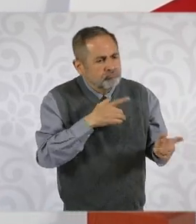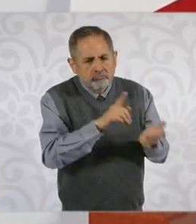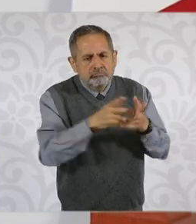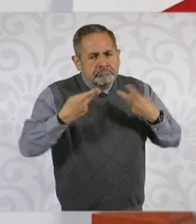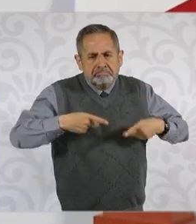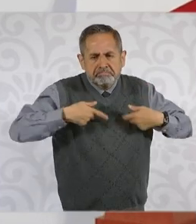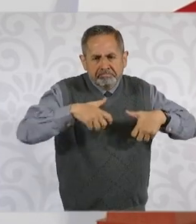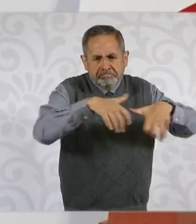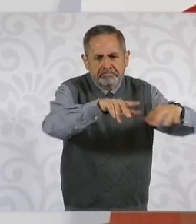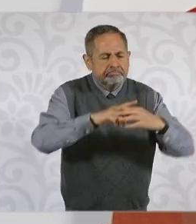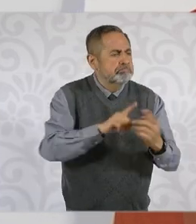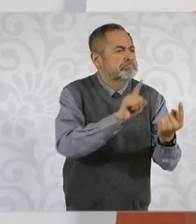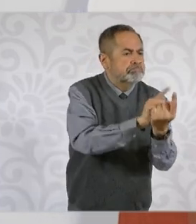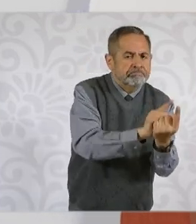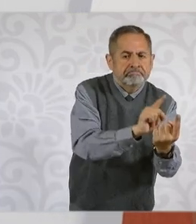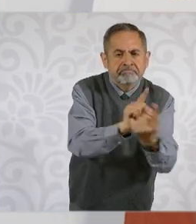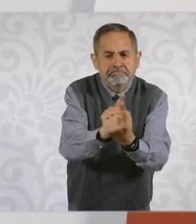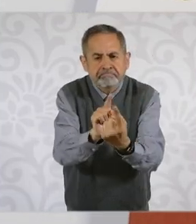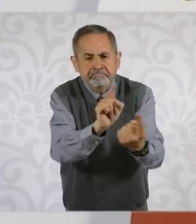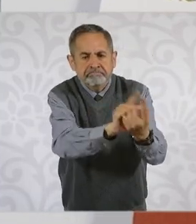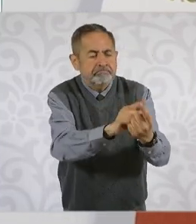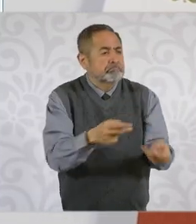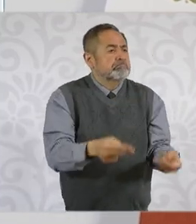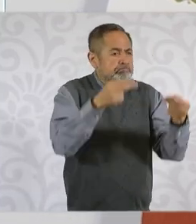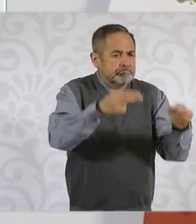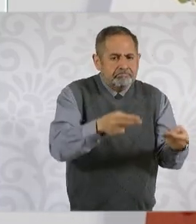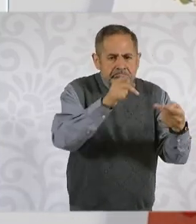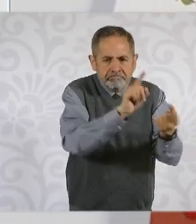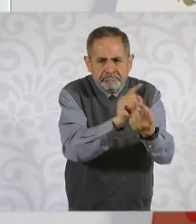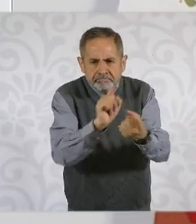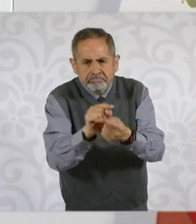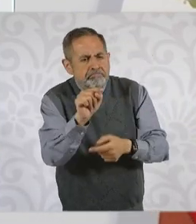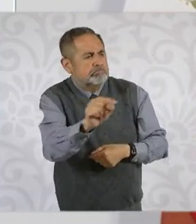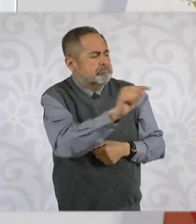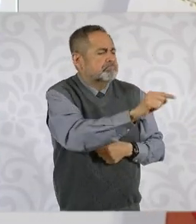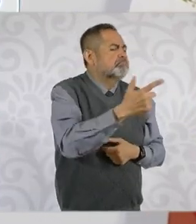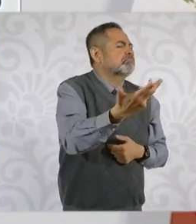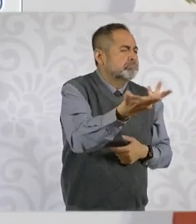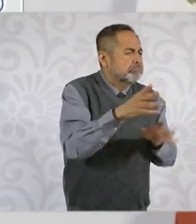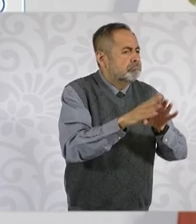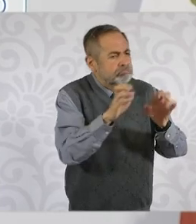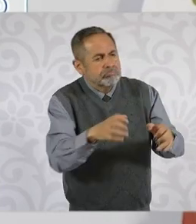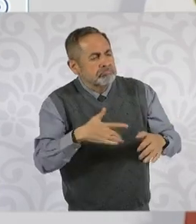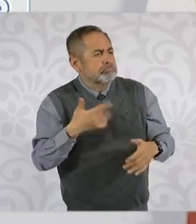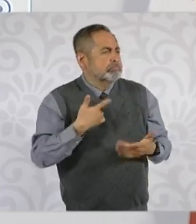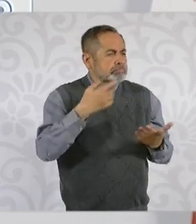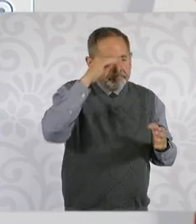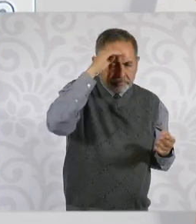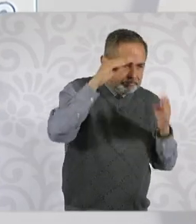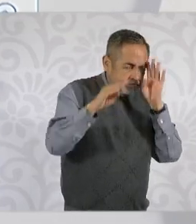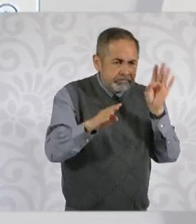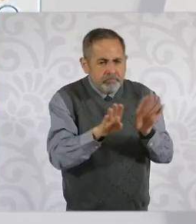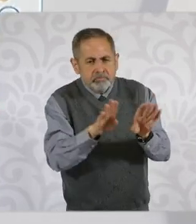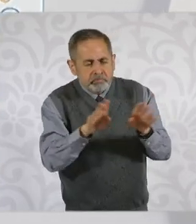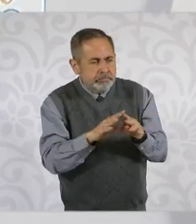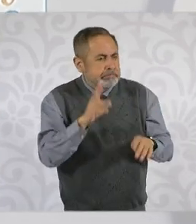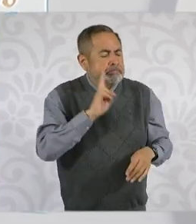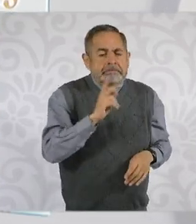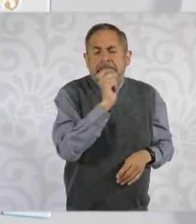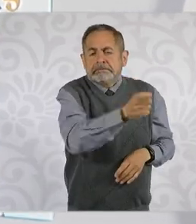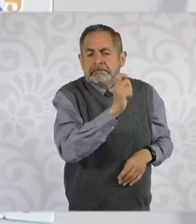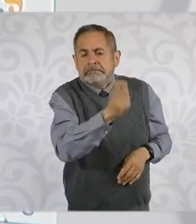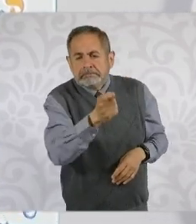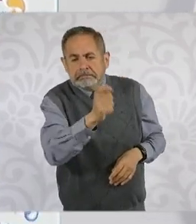Culiacán, con pequeños negocios para conocer cuál es el sentimiento también de la